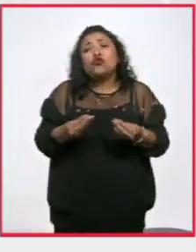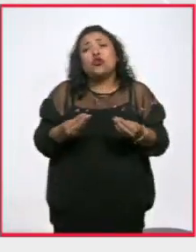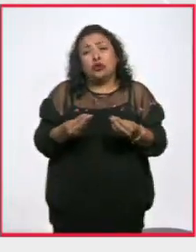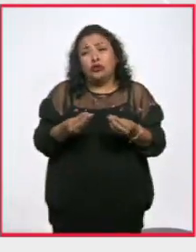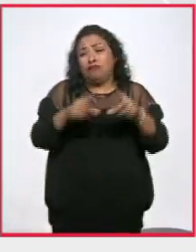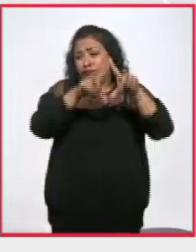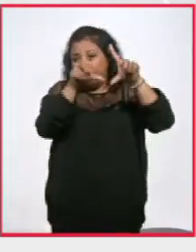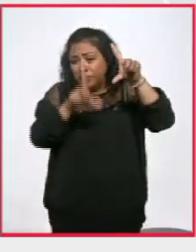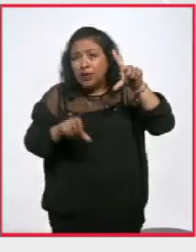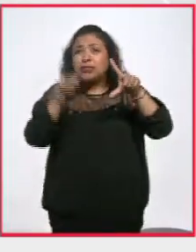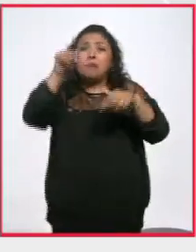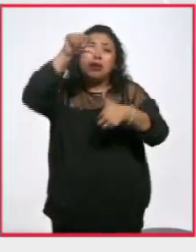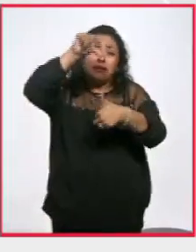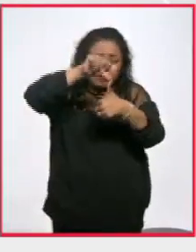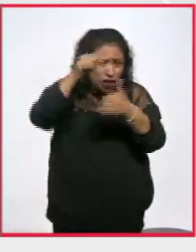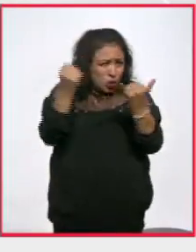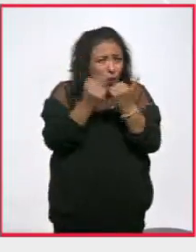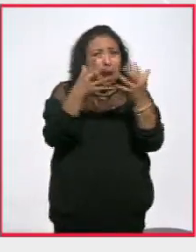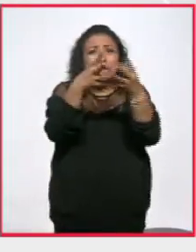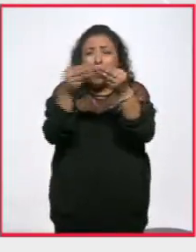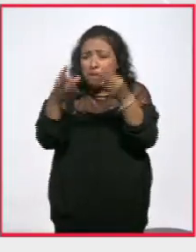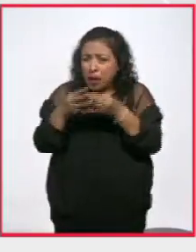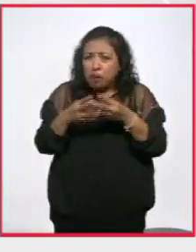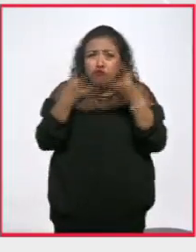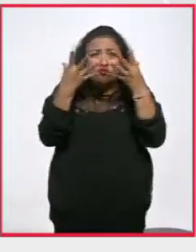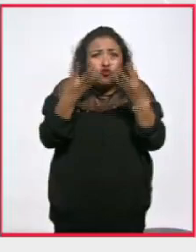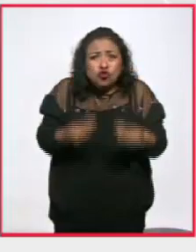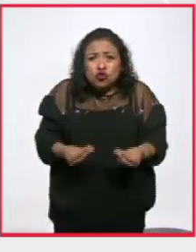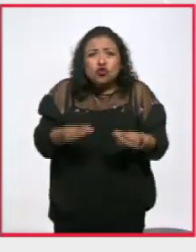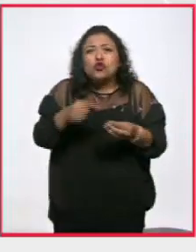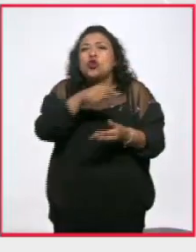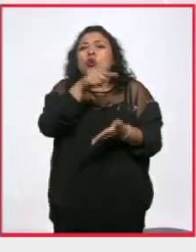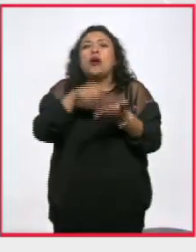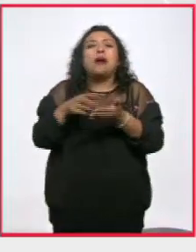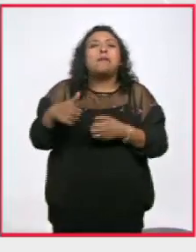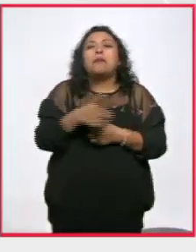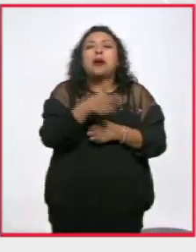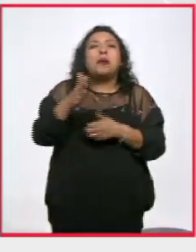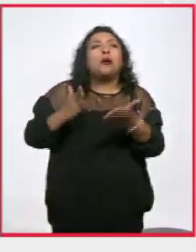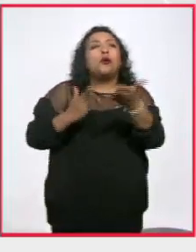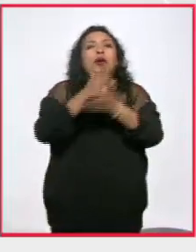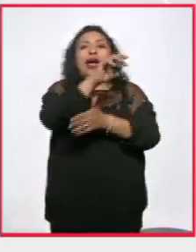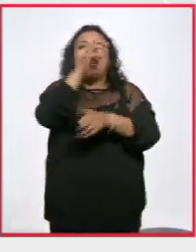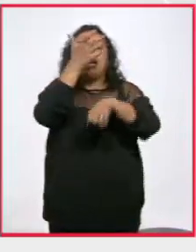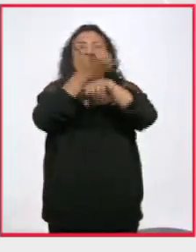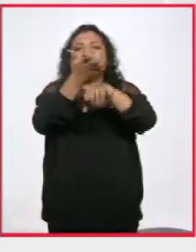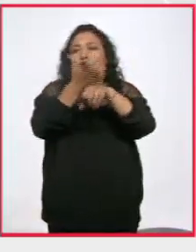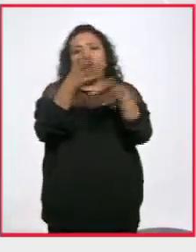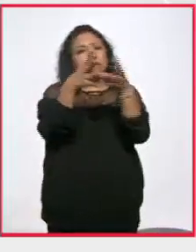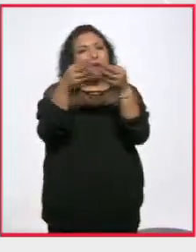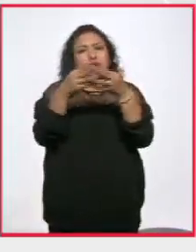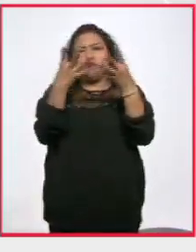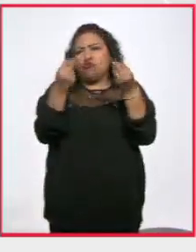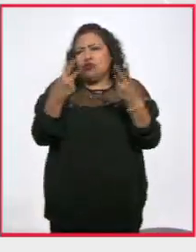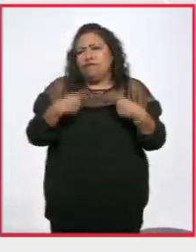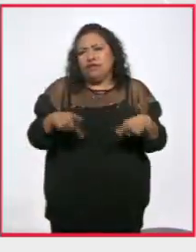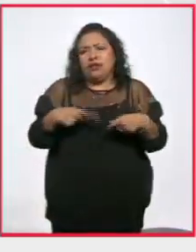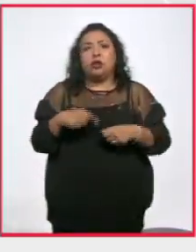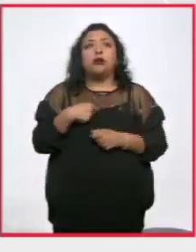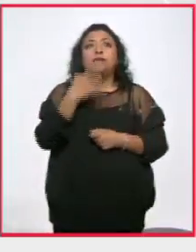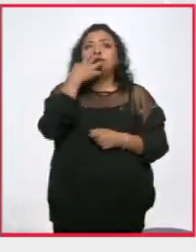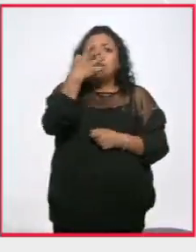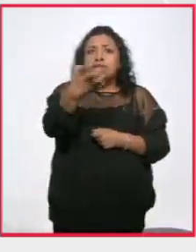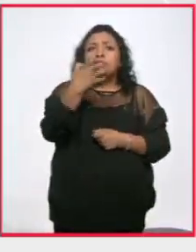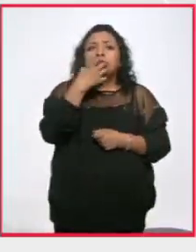decenas de miles de centroamericanos también desaparecidos en lo que es la ruta de la migración hacia Estados Unidos. ¡41, 42,